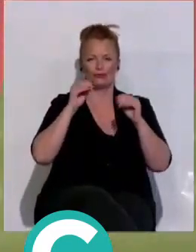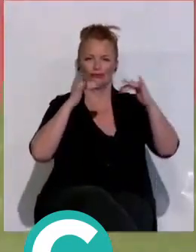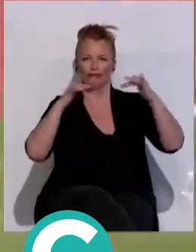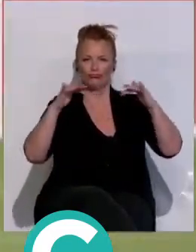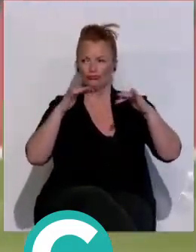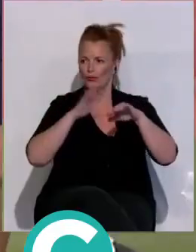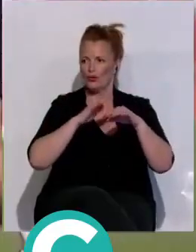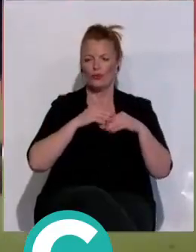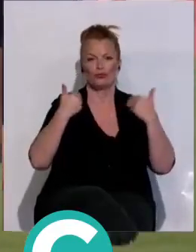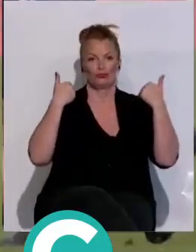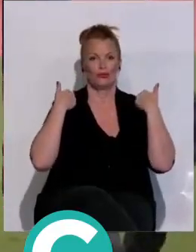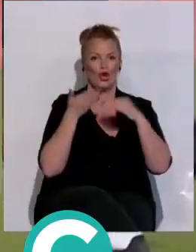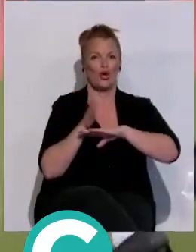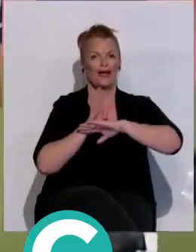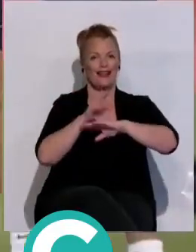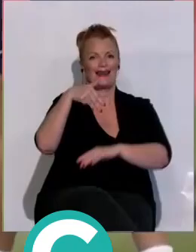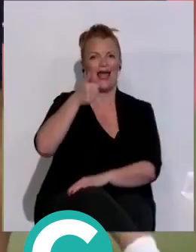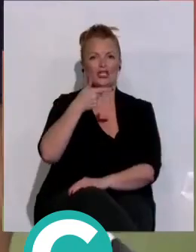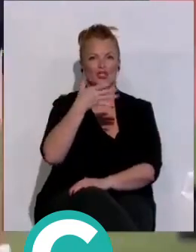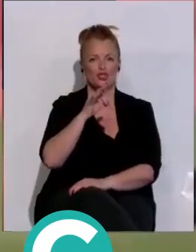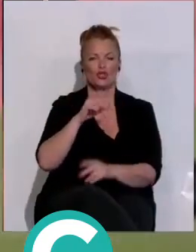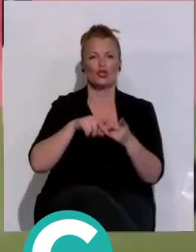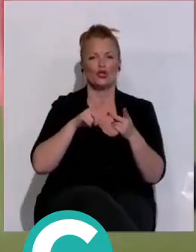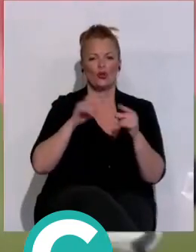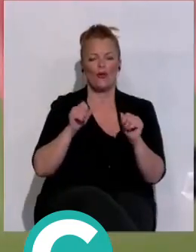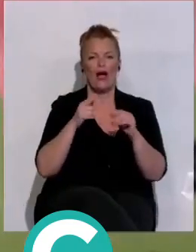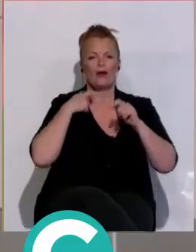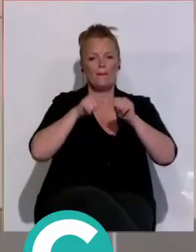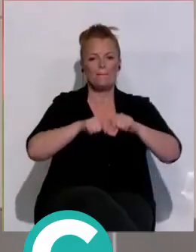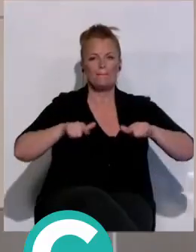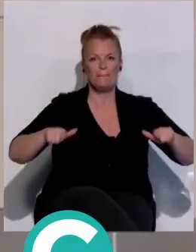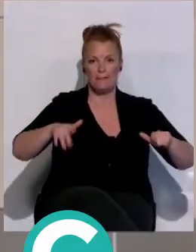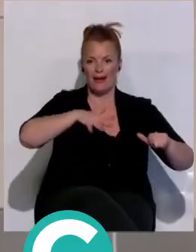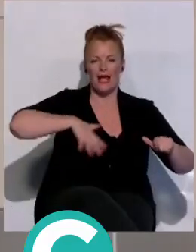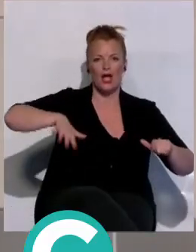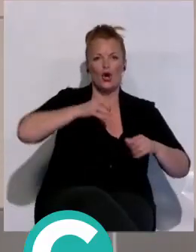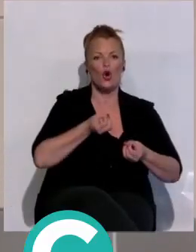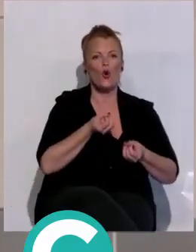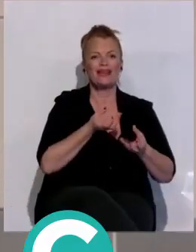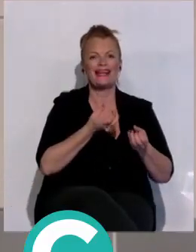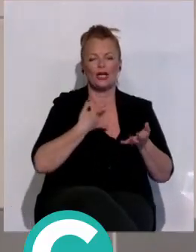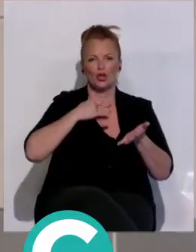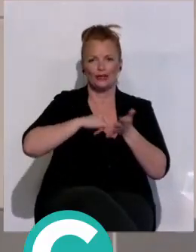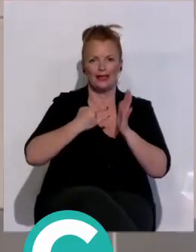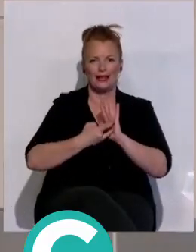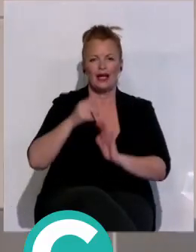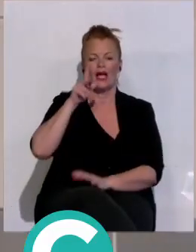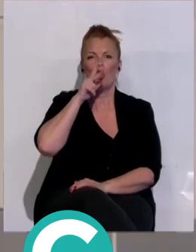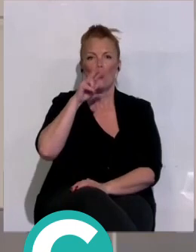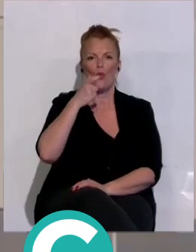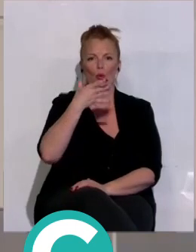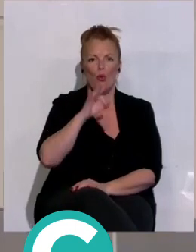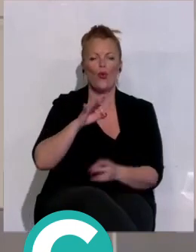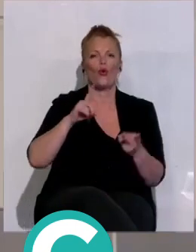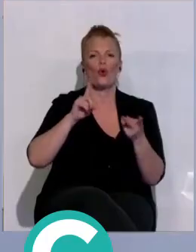conducido por nuestro compañero Nacho Limón y acompañado en el plató por los comentarios técnicos de Hugo Alberto Baca, arbitrales de Juan